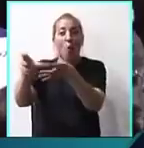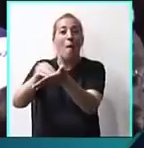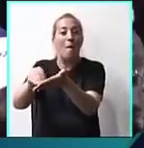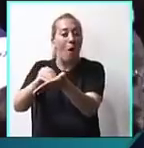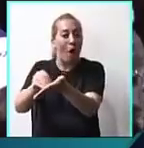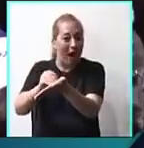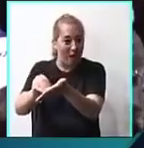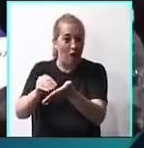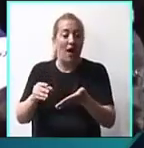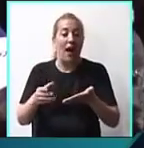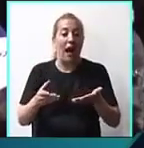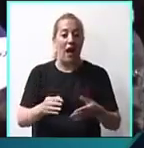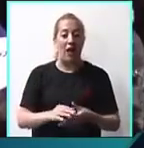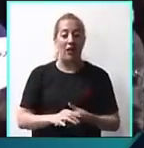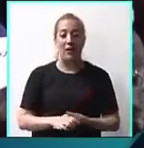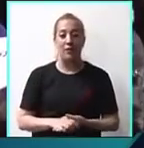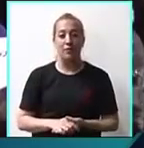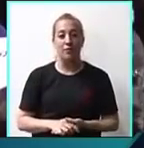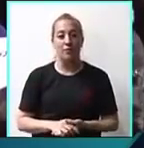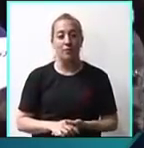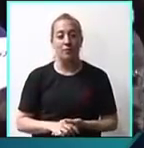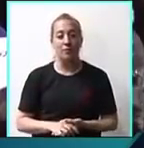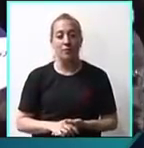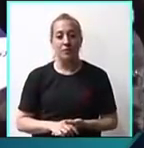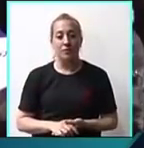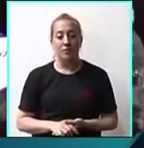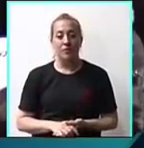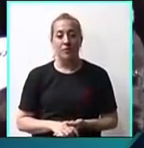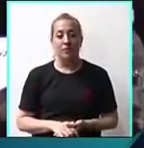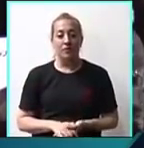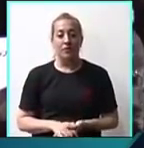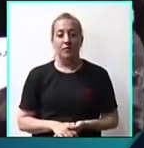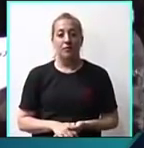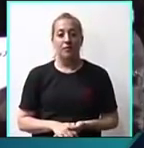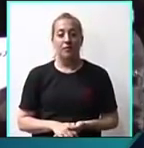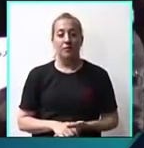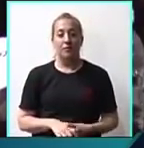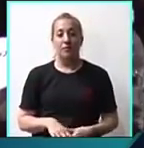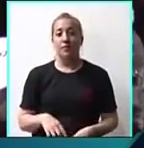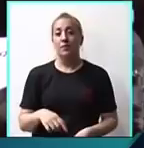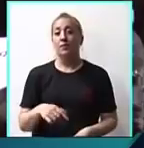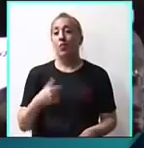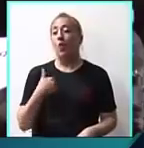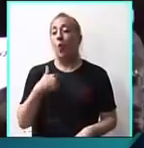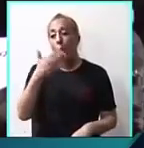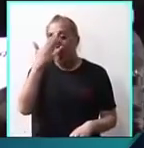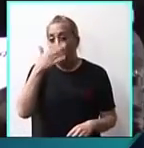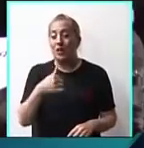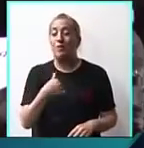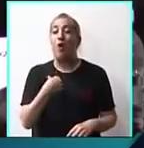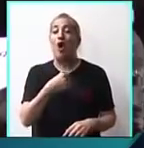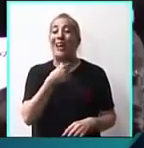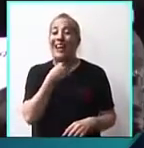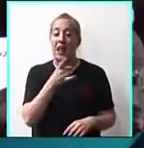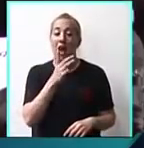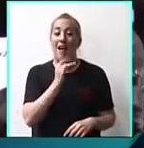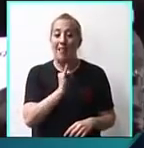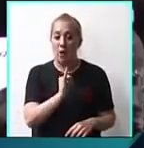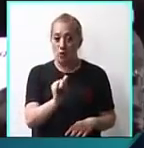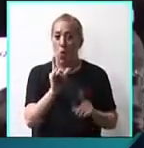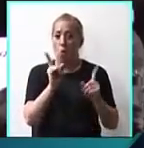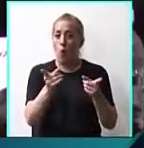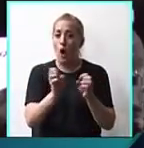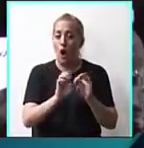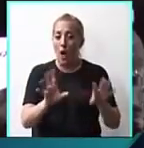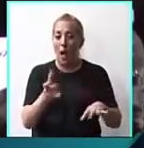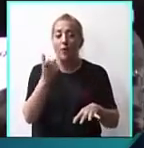Señor Presidente, el último aspecto que quería denunciar es igualmente grave, ya